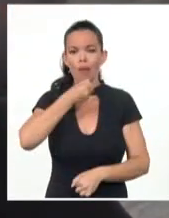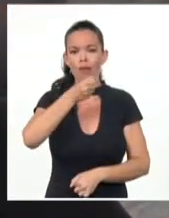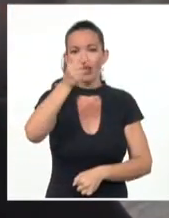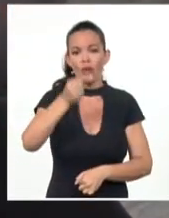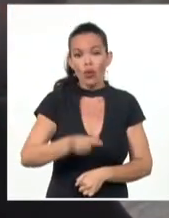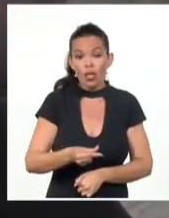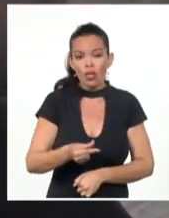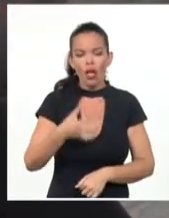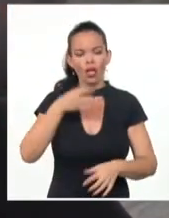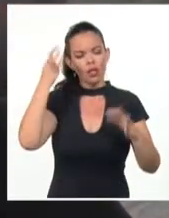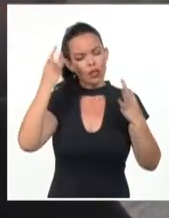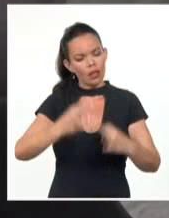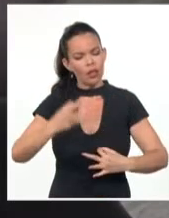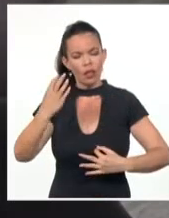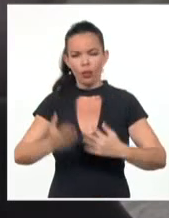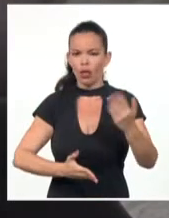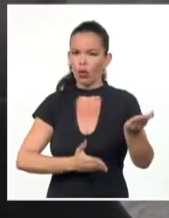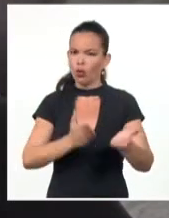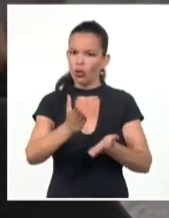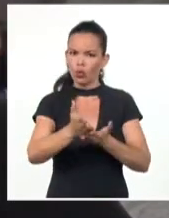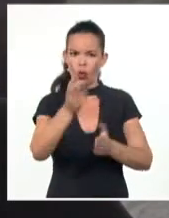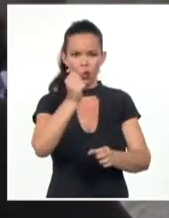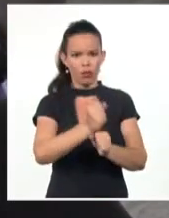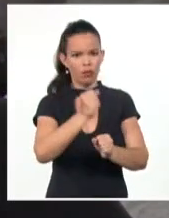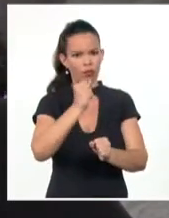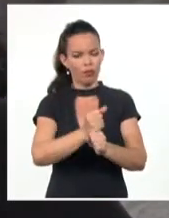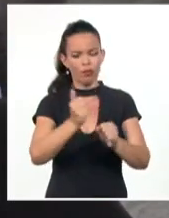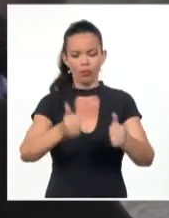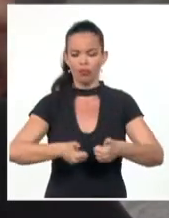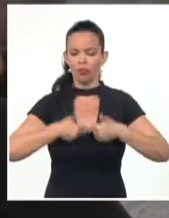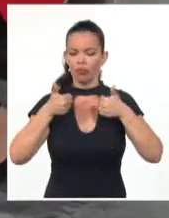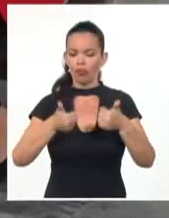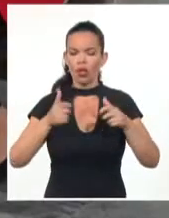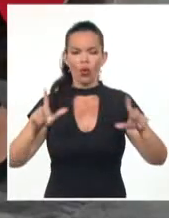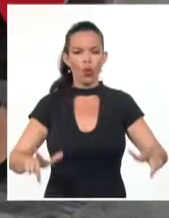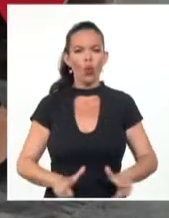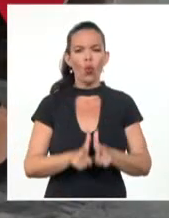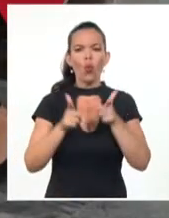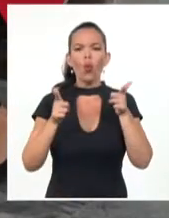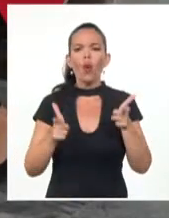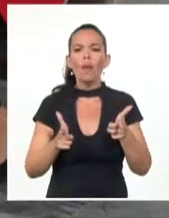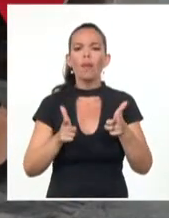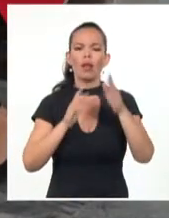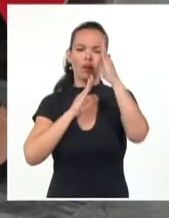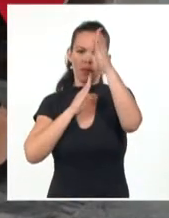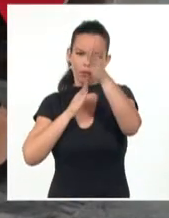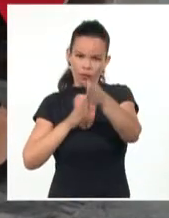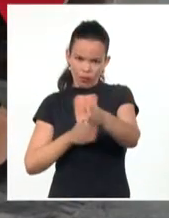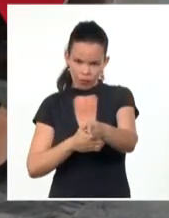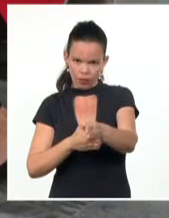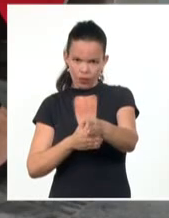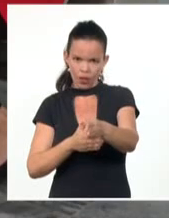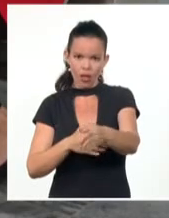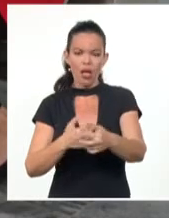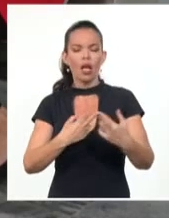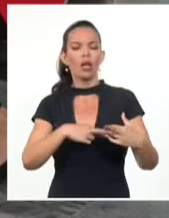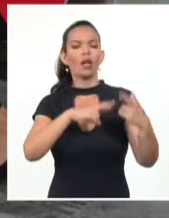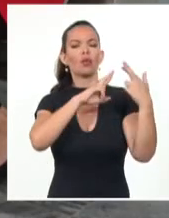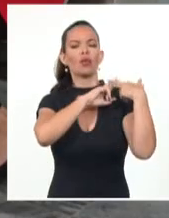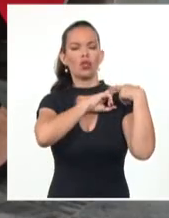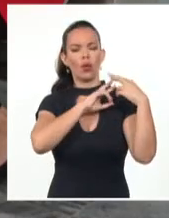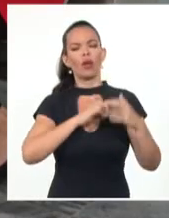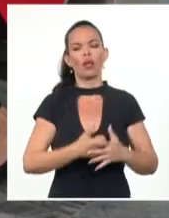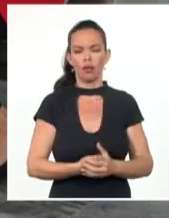han fallado al país. Han cumplido con dignidad y honor su responsabilidad pública.